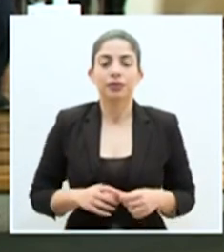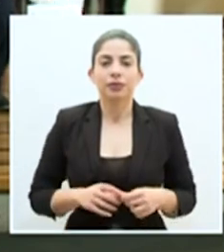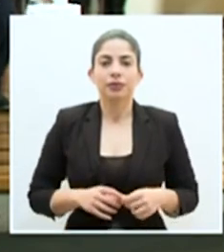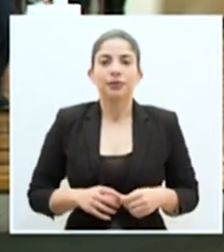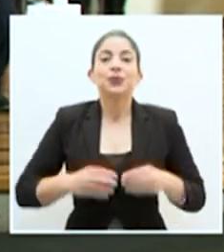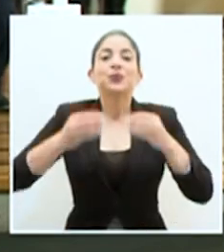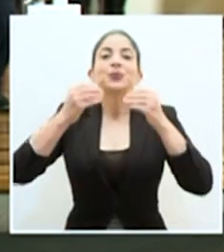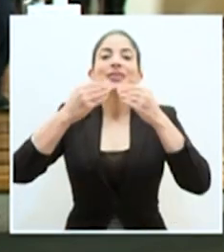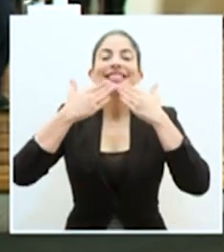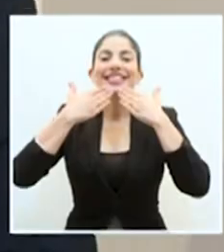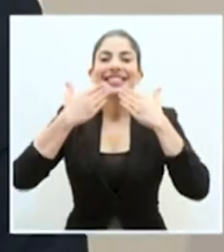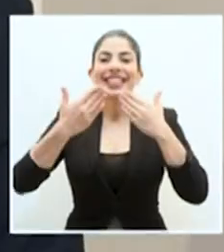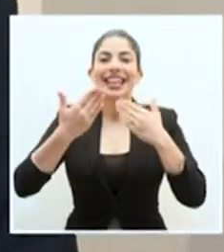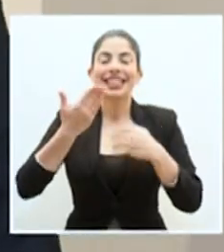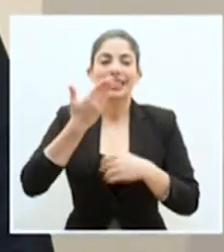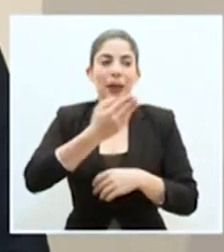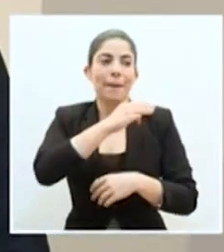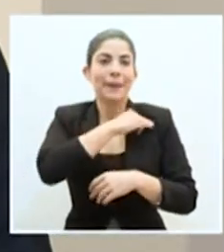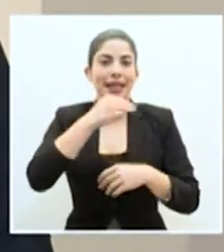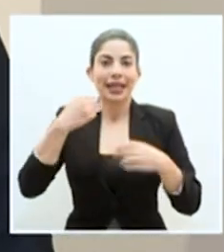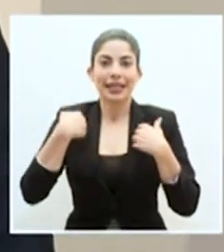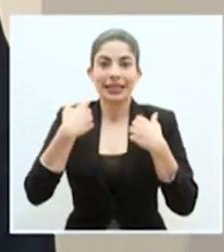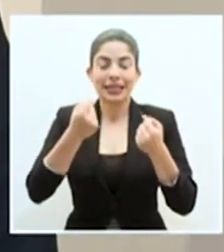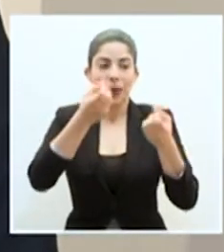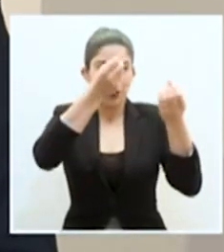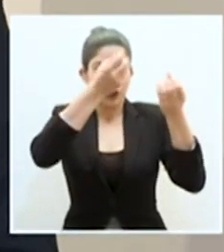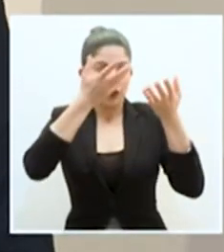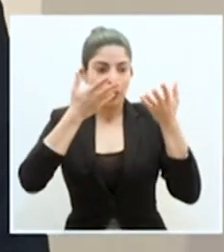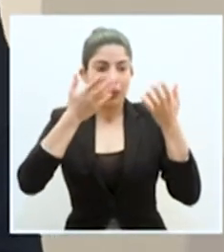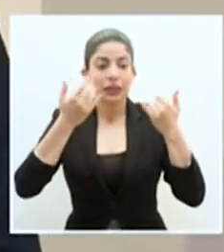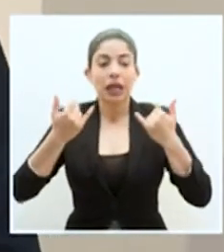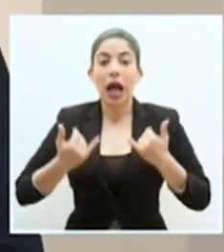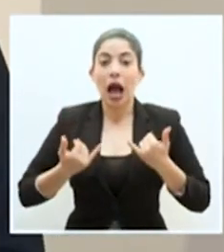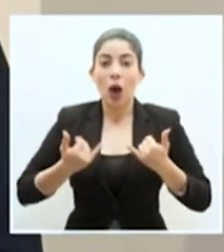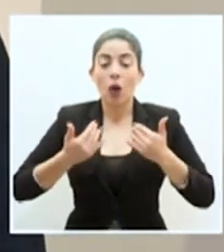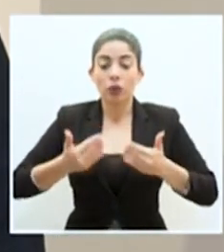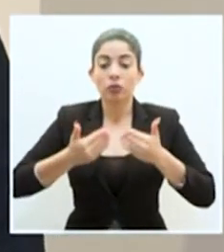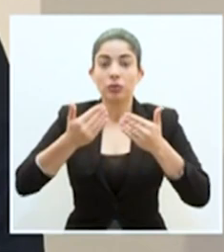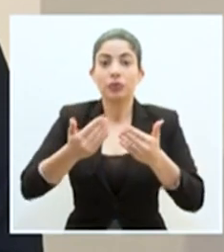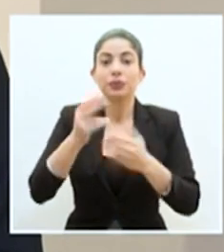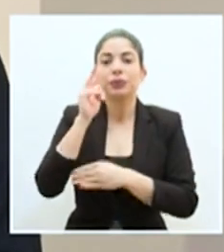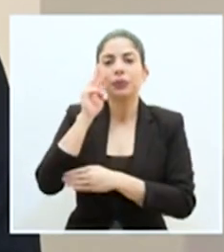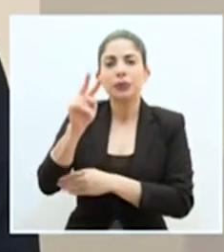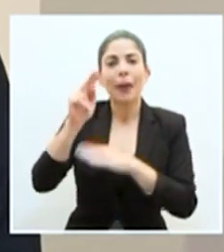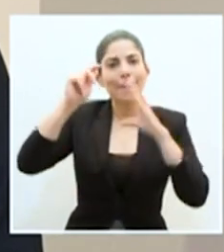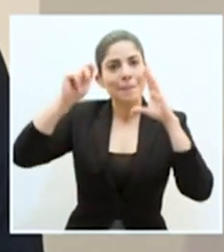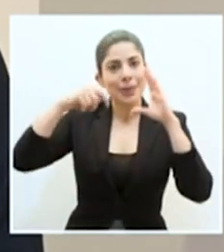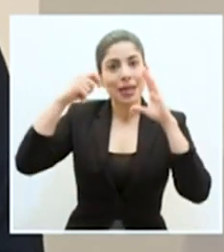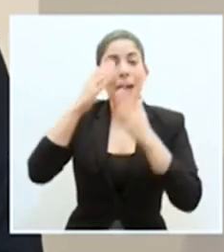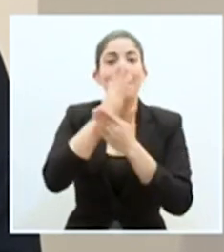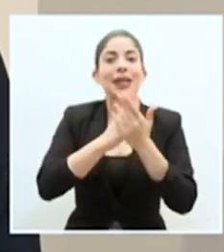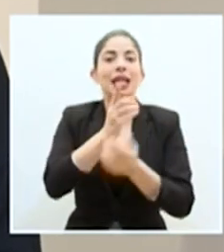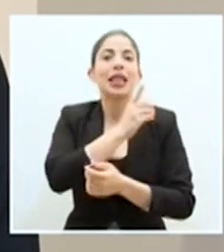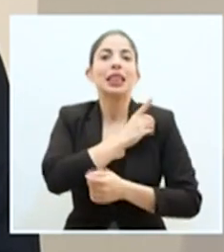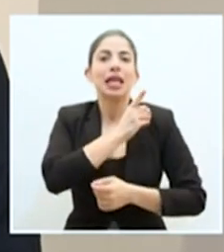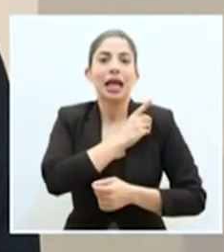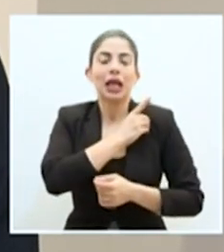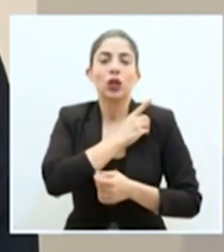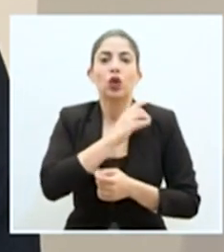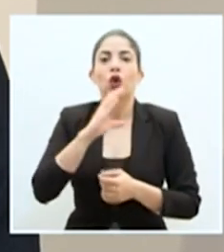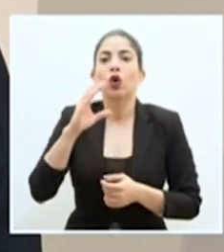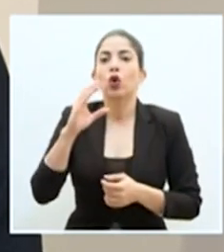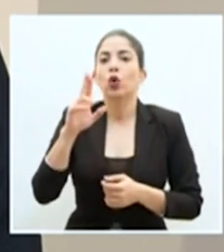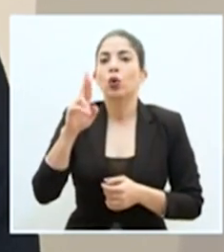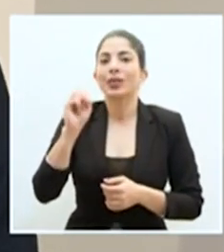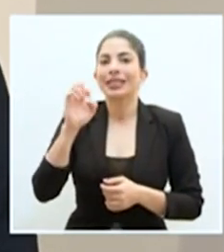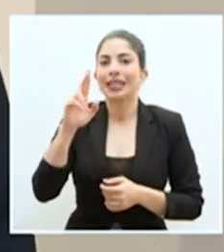Muchas gracias al Ministro de Salud por el reporte ofrecido. A continuación, observaremos un video del Director Ejecutivo de Cursera,